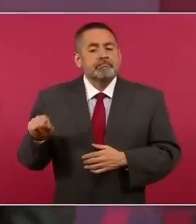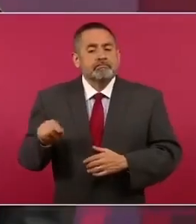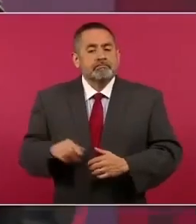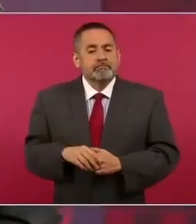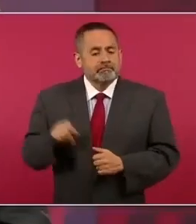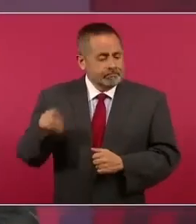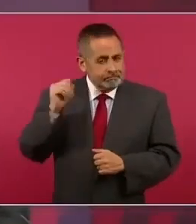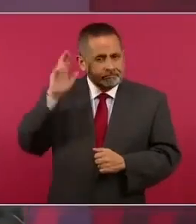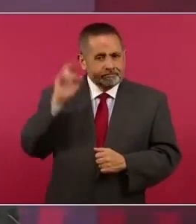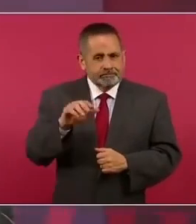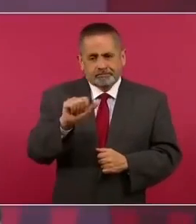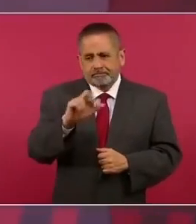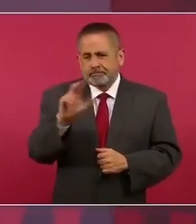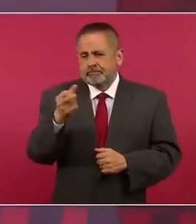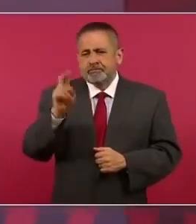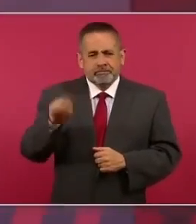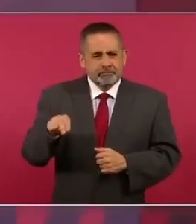era Aroma Astache